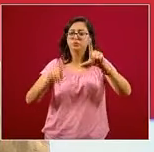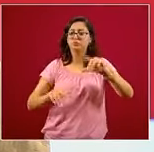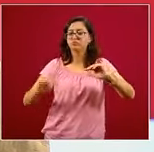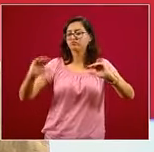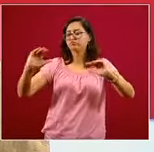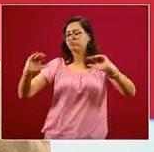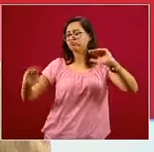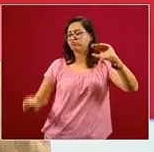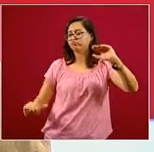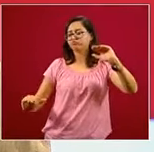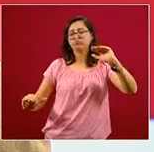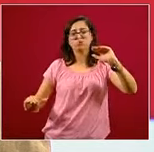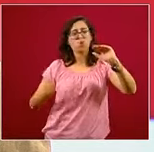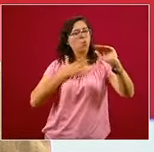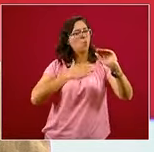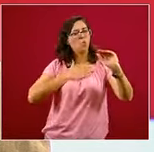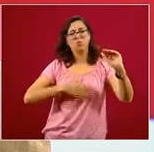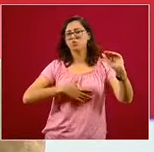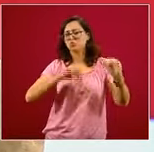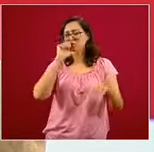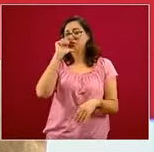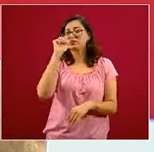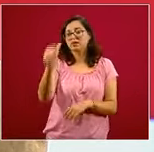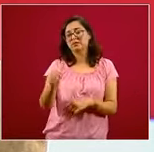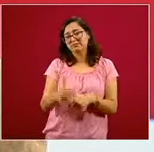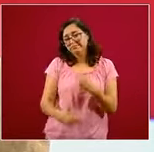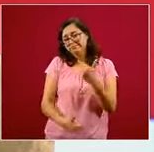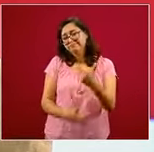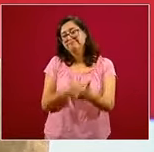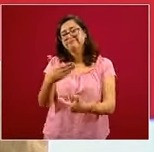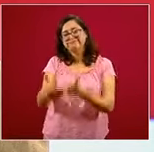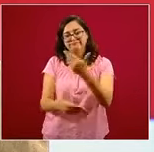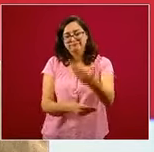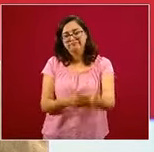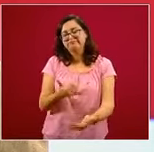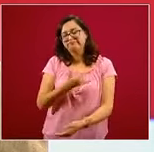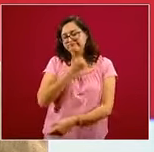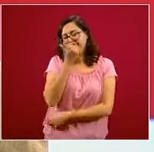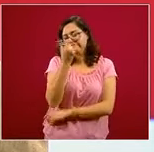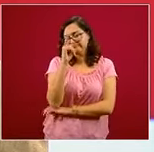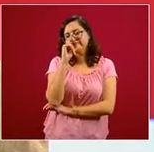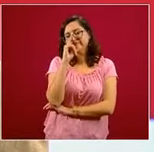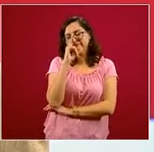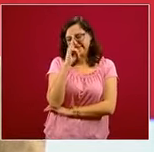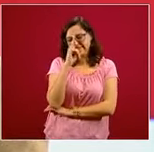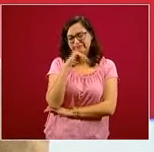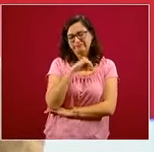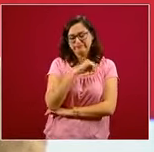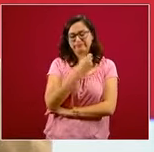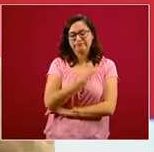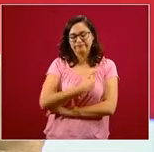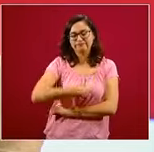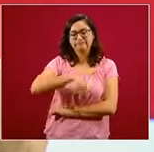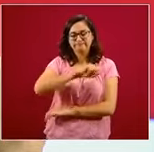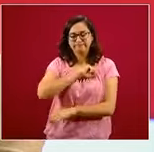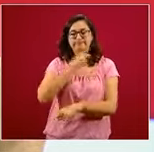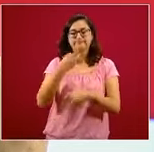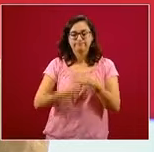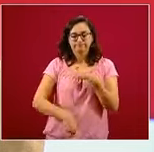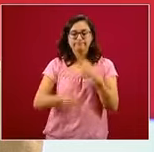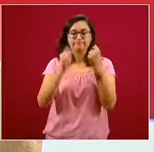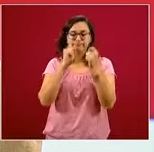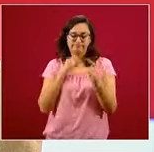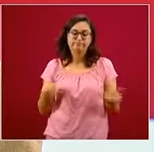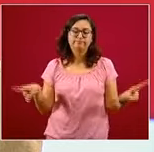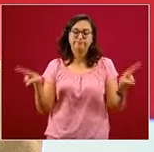económicamente injusta, tiene como consecuencias trastornos de la salud, también en la capacidad de